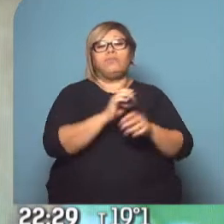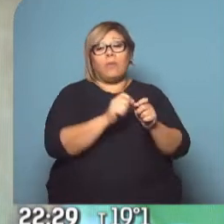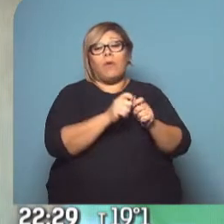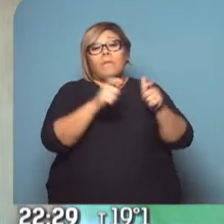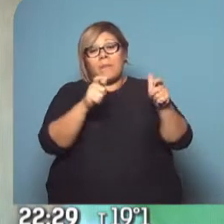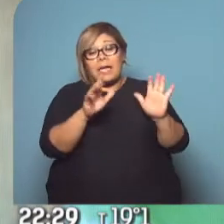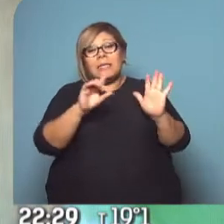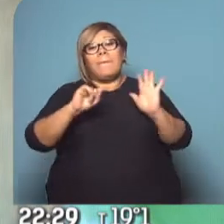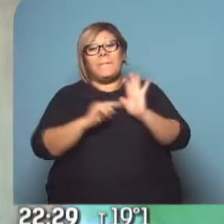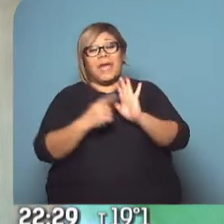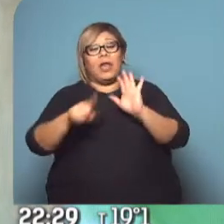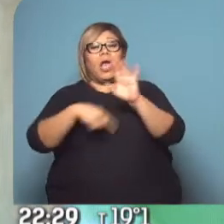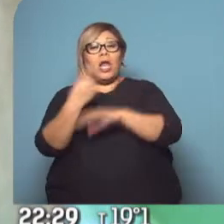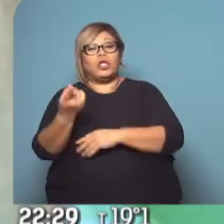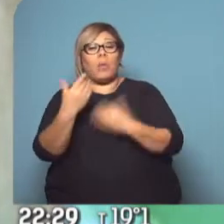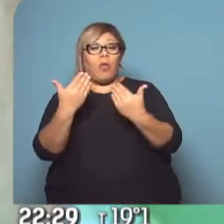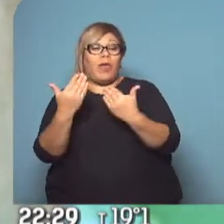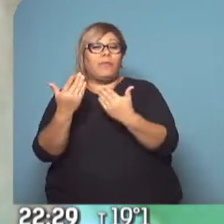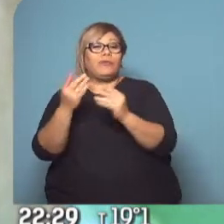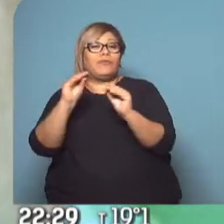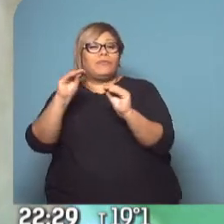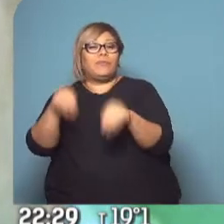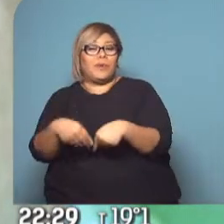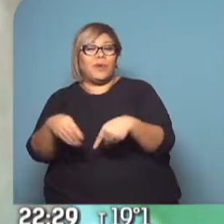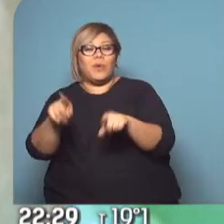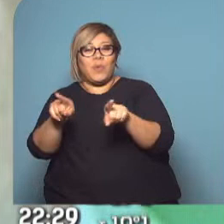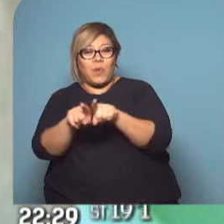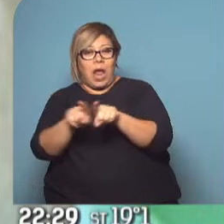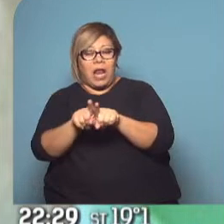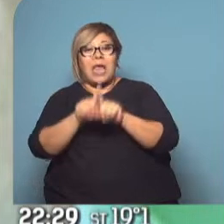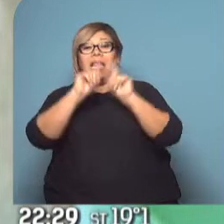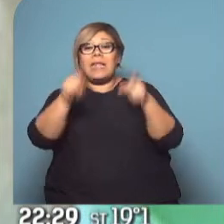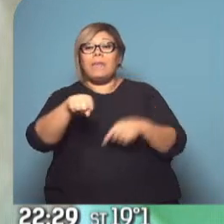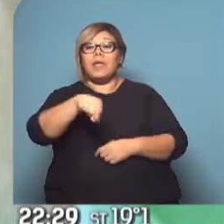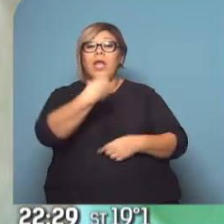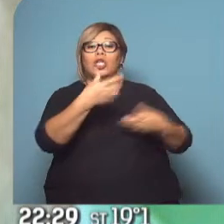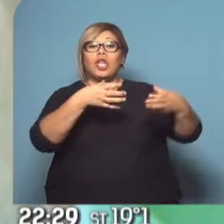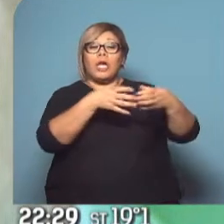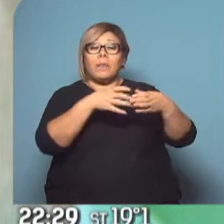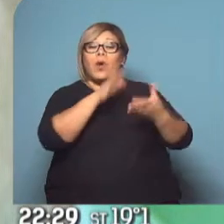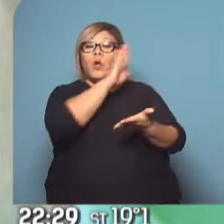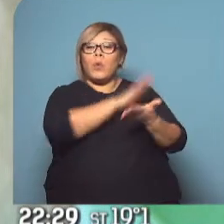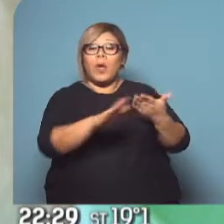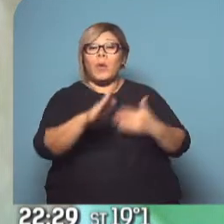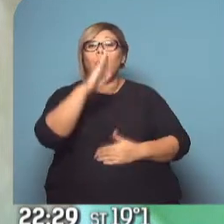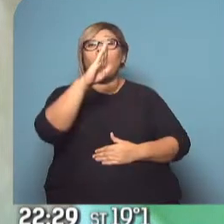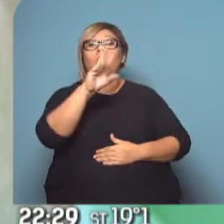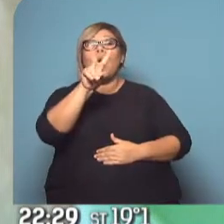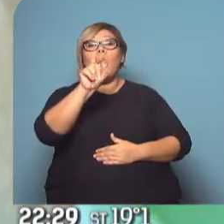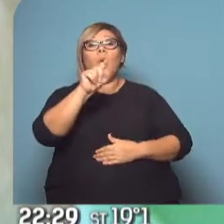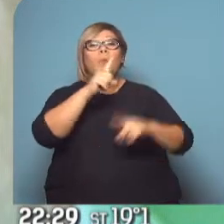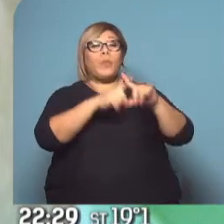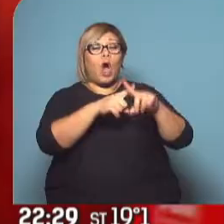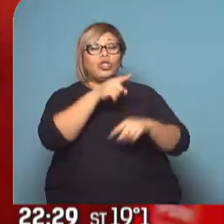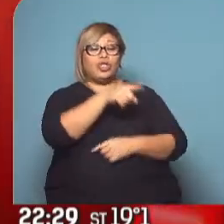en forma estrepitosa. También ingresó en el Parlamento Español Vox, el partido de ultraderecha. Vemos todo en